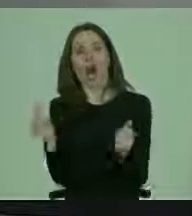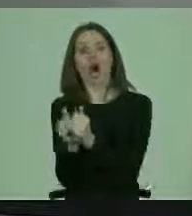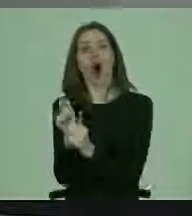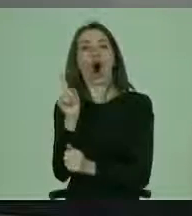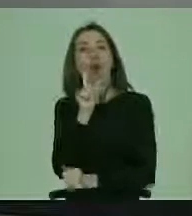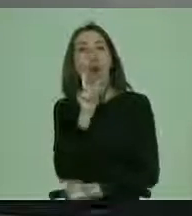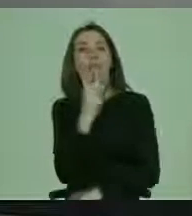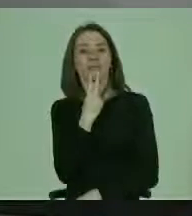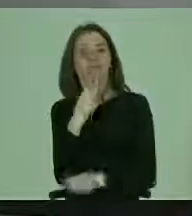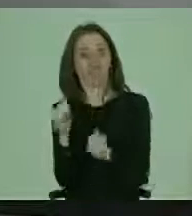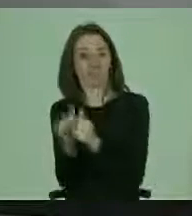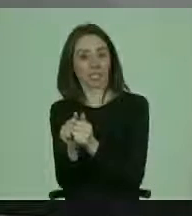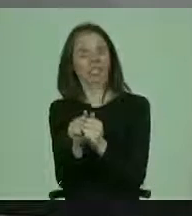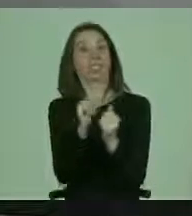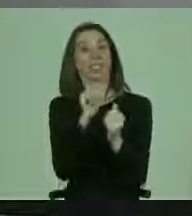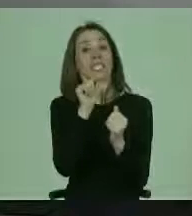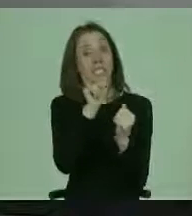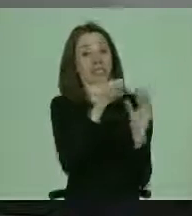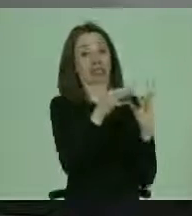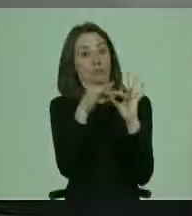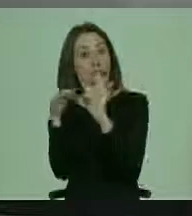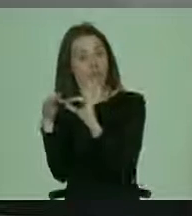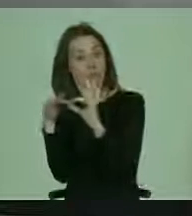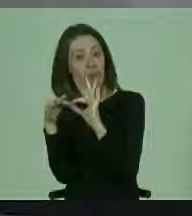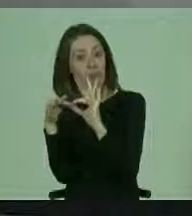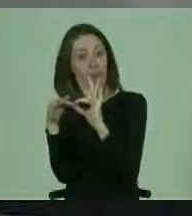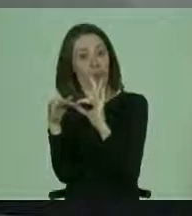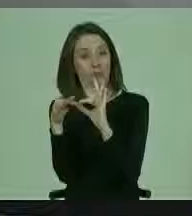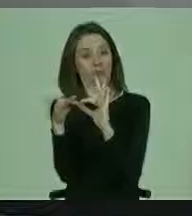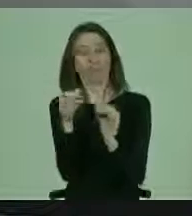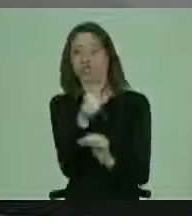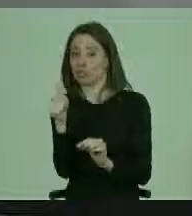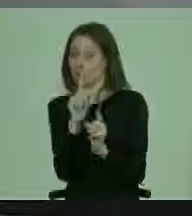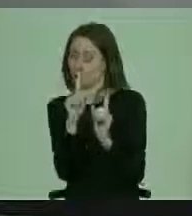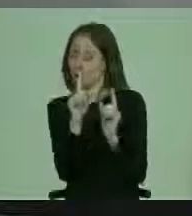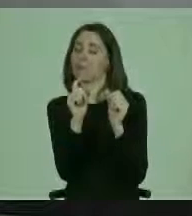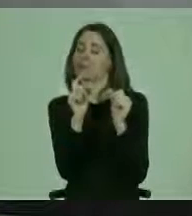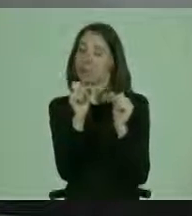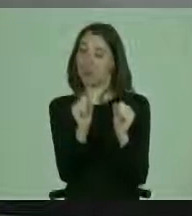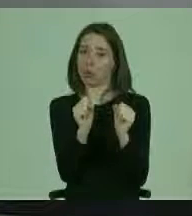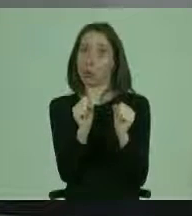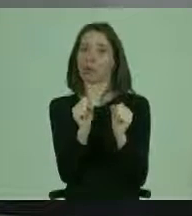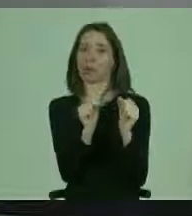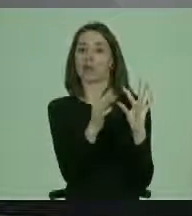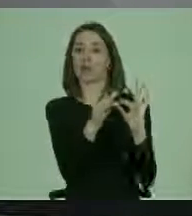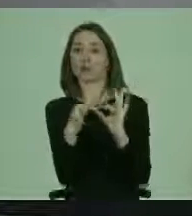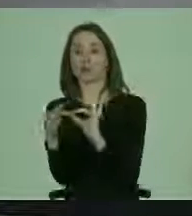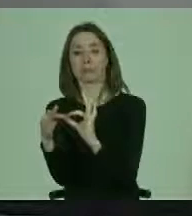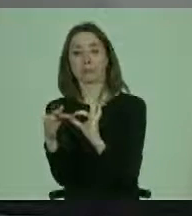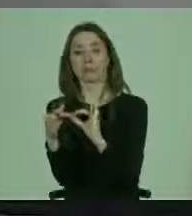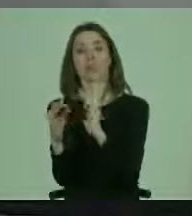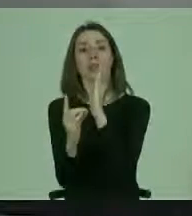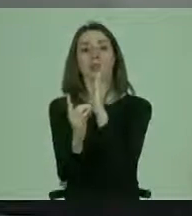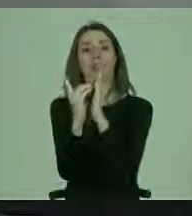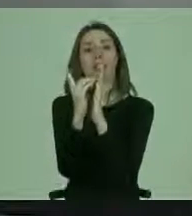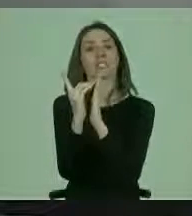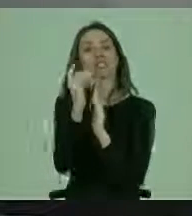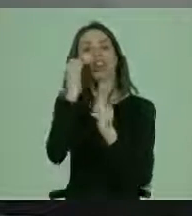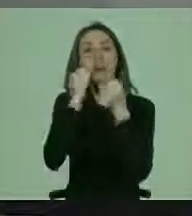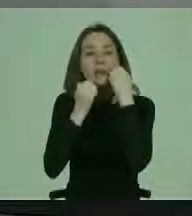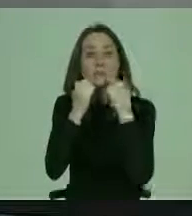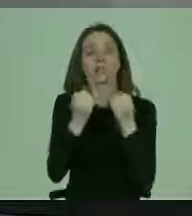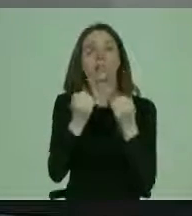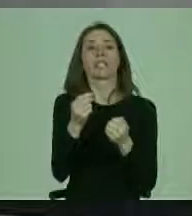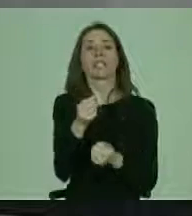También vinculado, esto lo podemos vincular, aunque no en forma exclusiva, pero también en relación al desarrollo de afectividad,